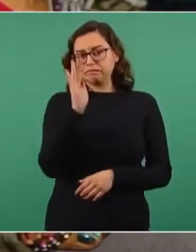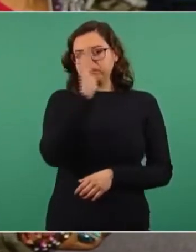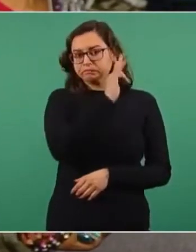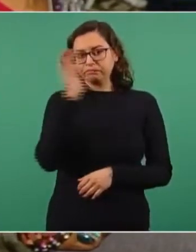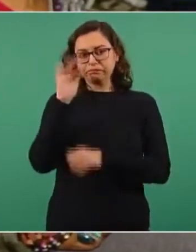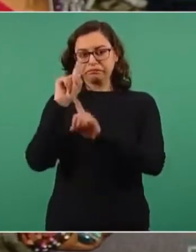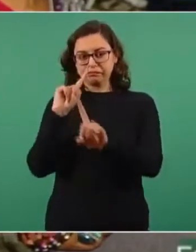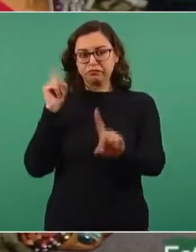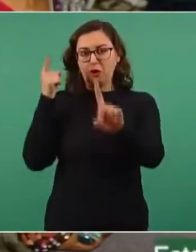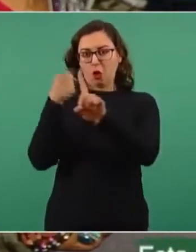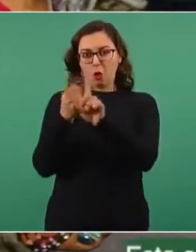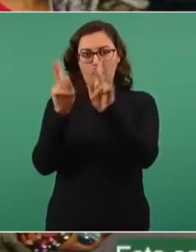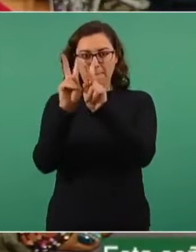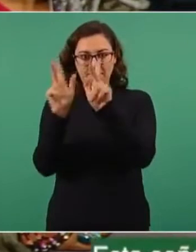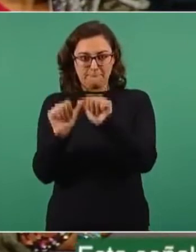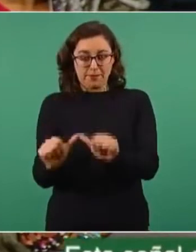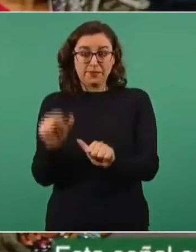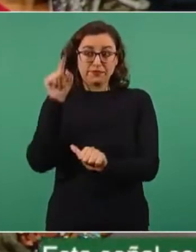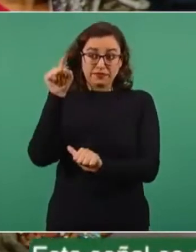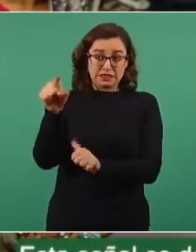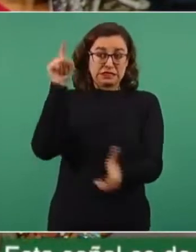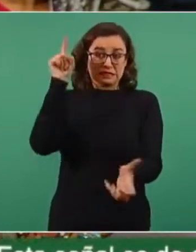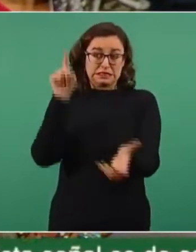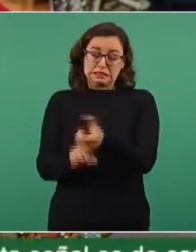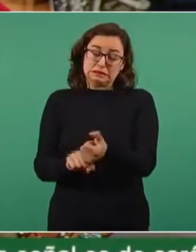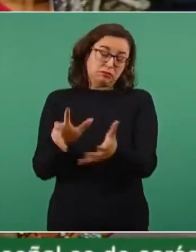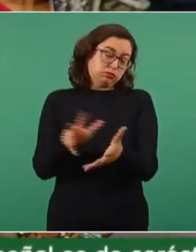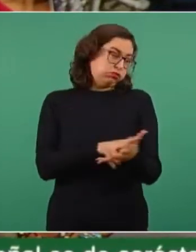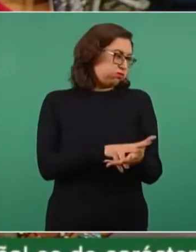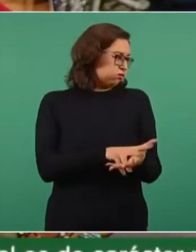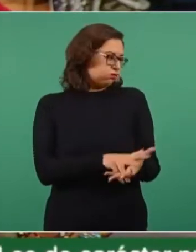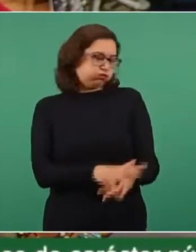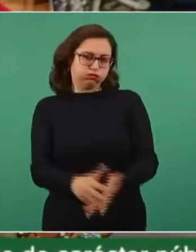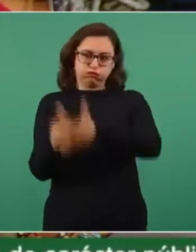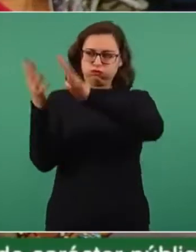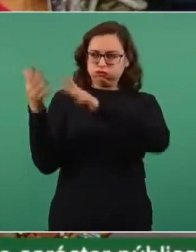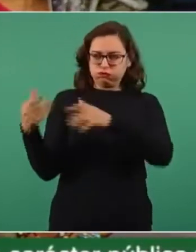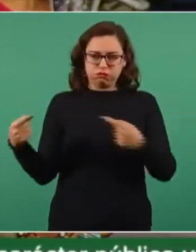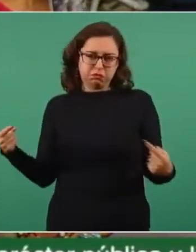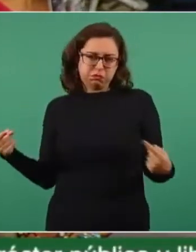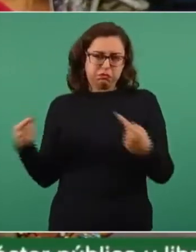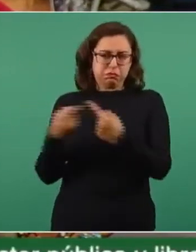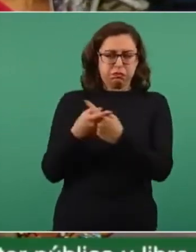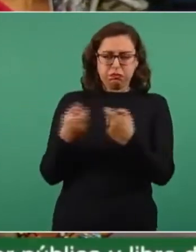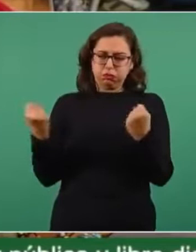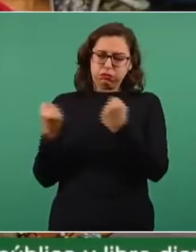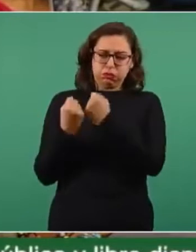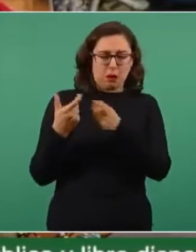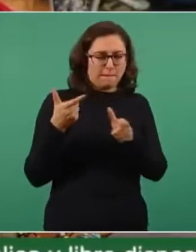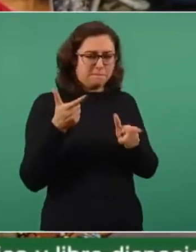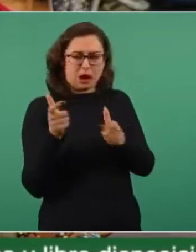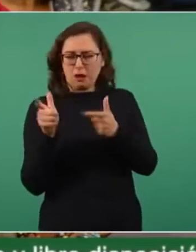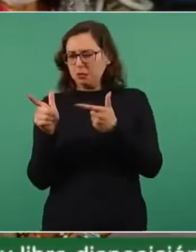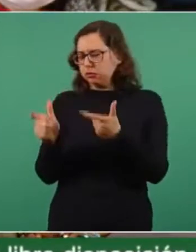este lugar existe un conflicto armado que ha escalado niveles nunca vistos en México y el municipio